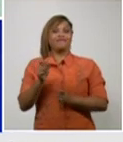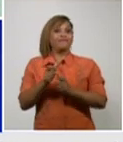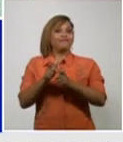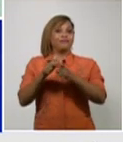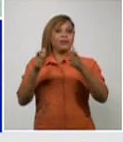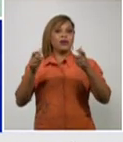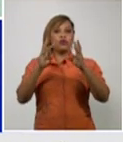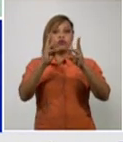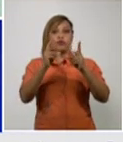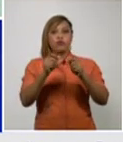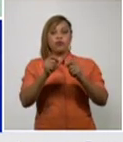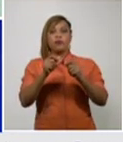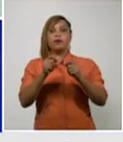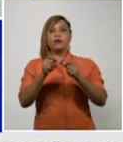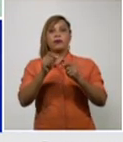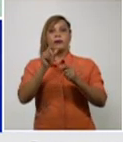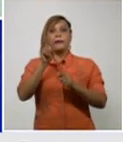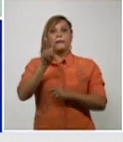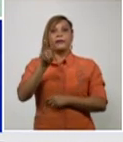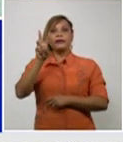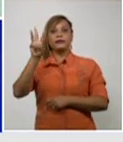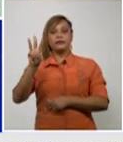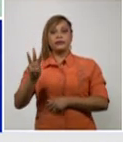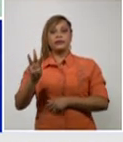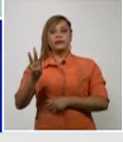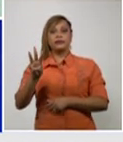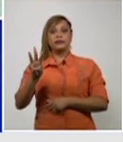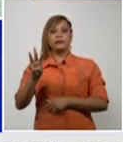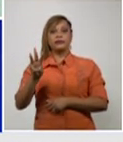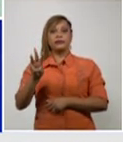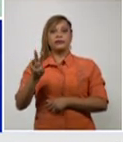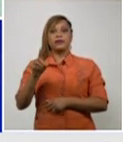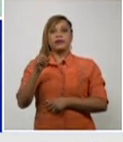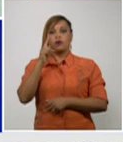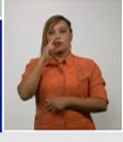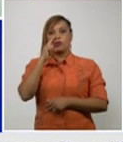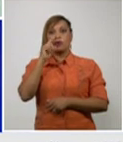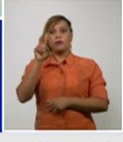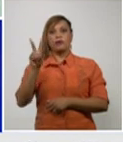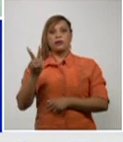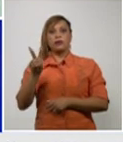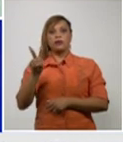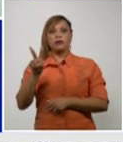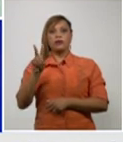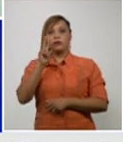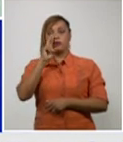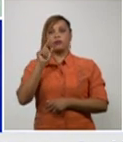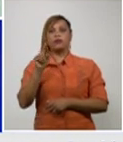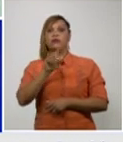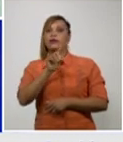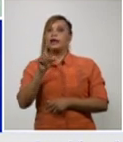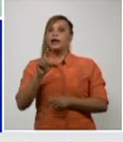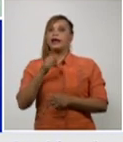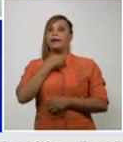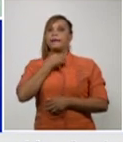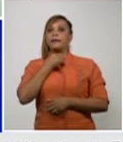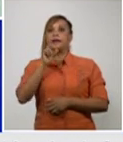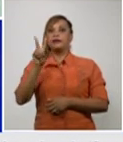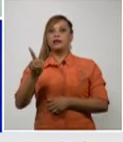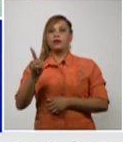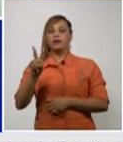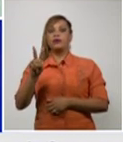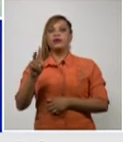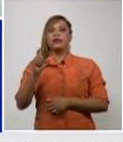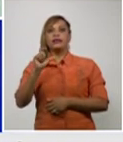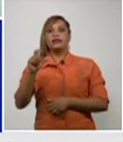municipio Camagüey 23 Nuevitas Esmeralda y Céspedes con 2 cada uno y Guaymaro